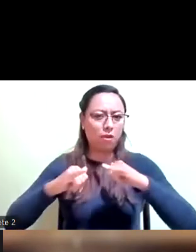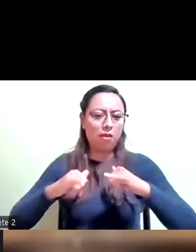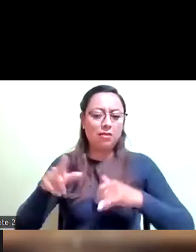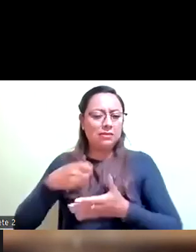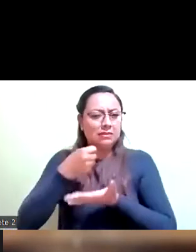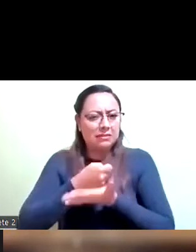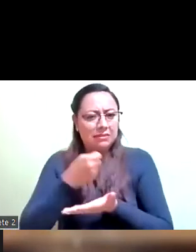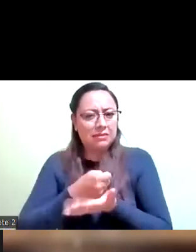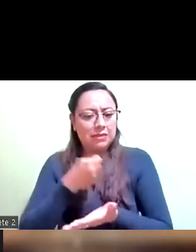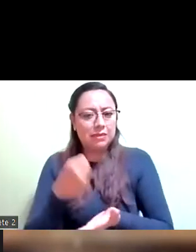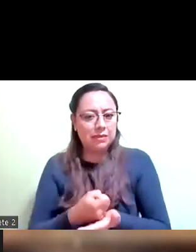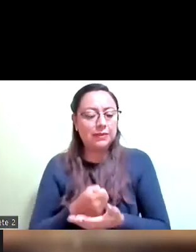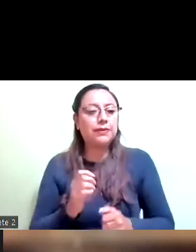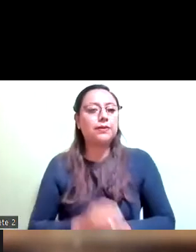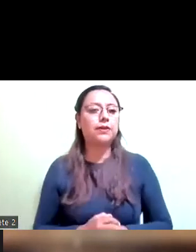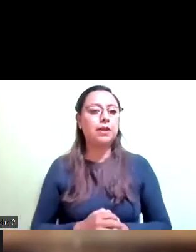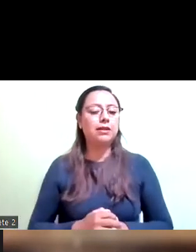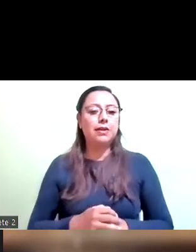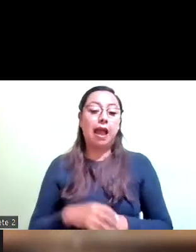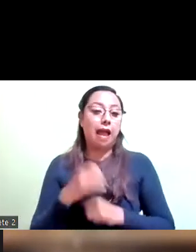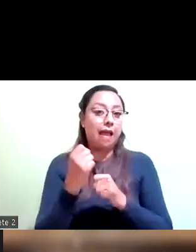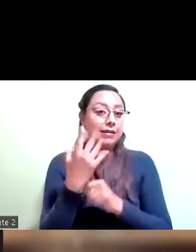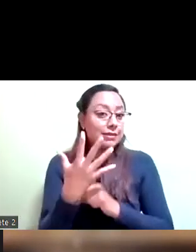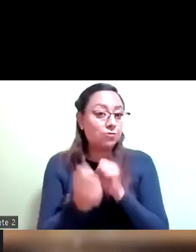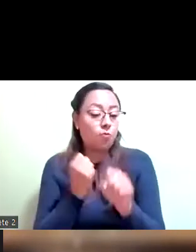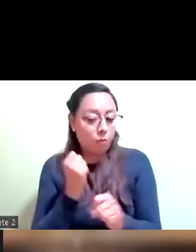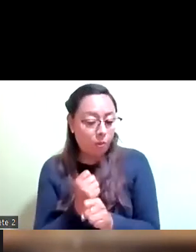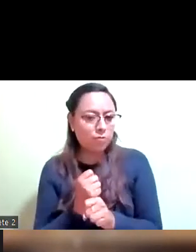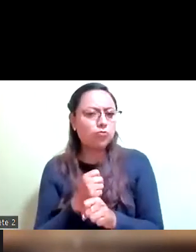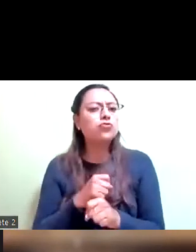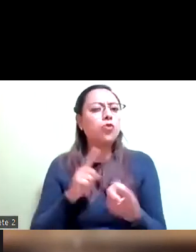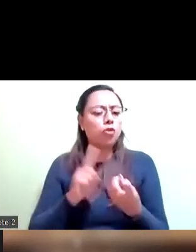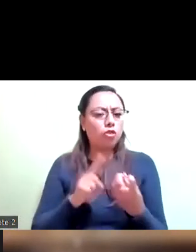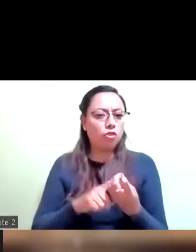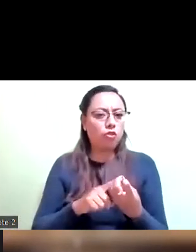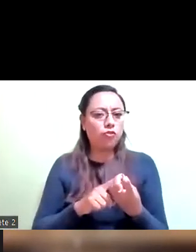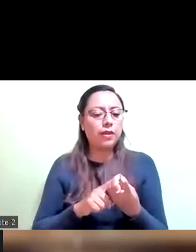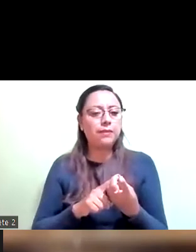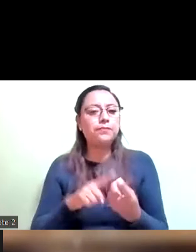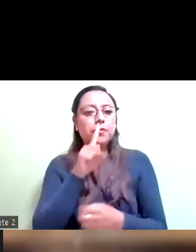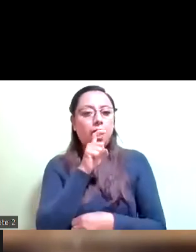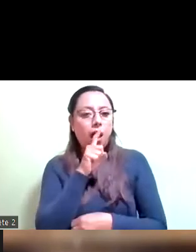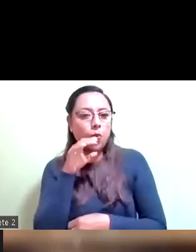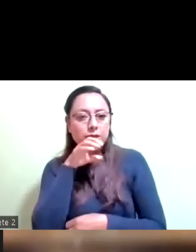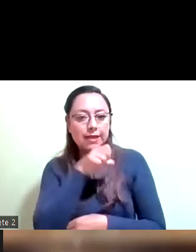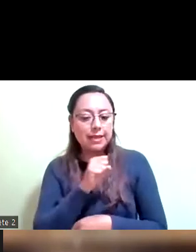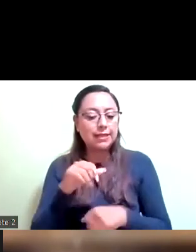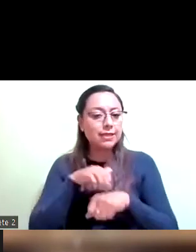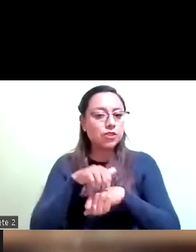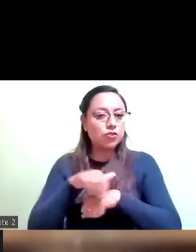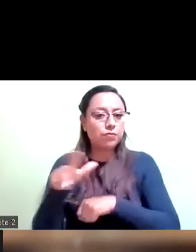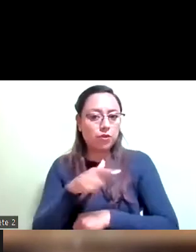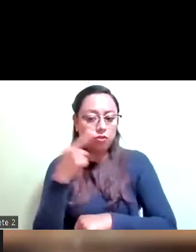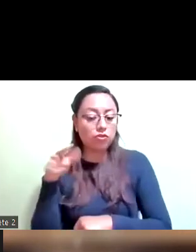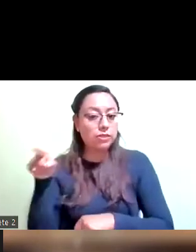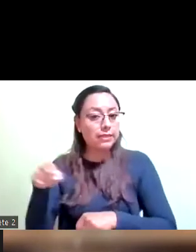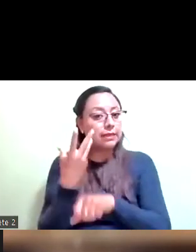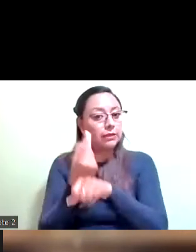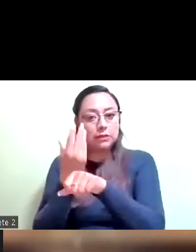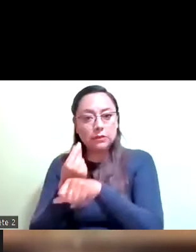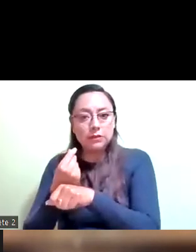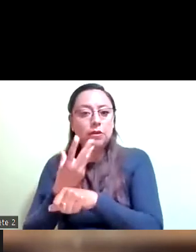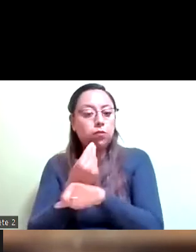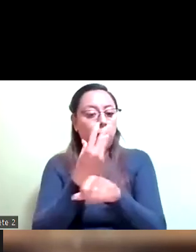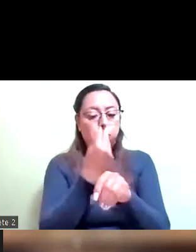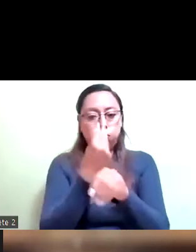que es el de Aguascalientes 12 en la colonia Roma que el tema es que lo quieren rehabilitar a pesar de que ya existen dictámenes que